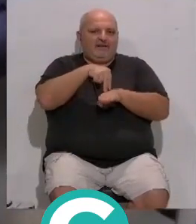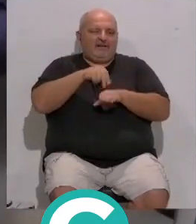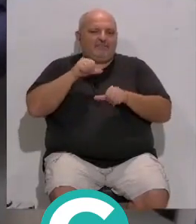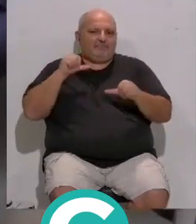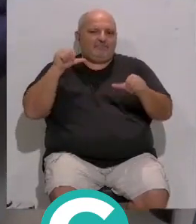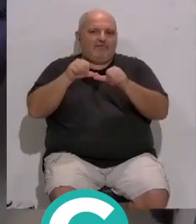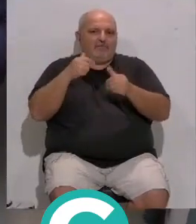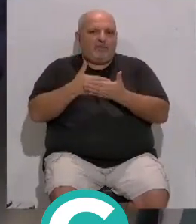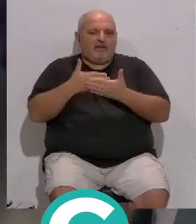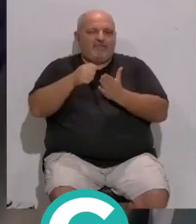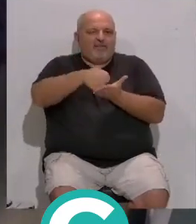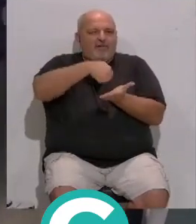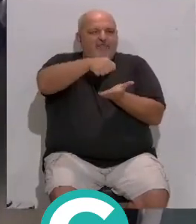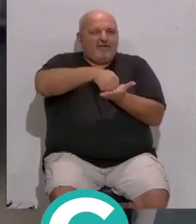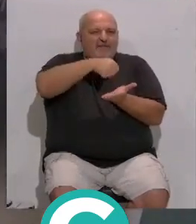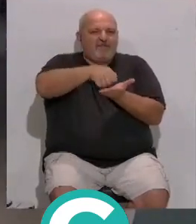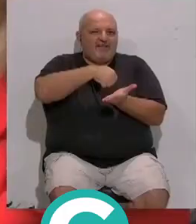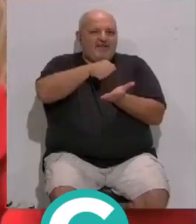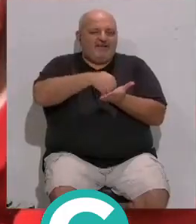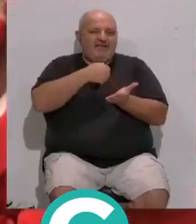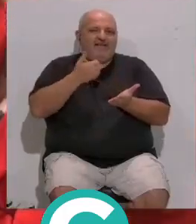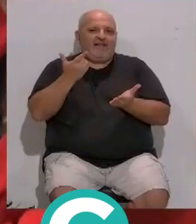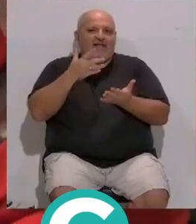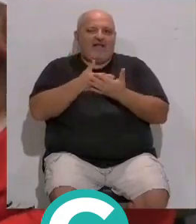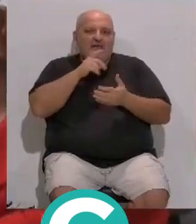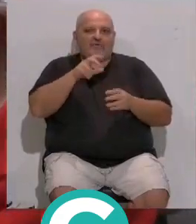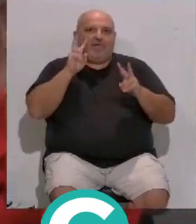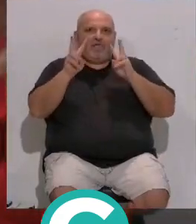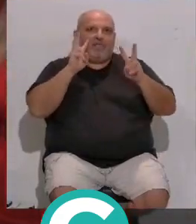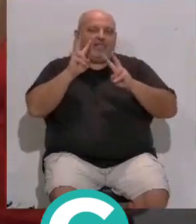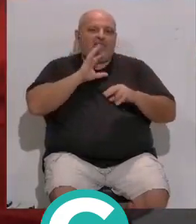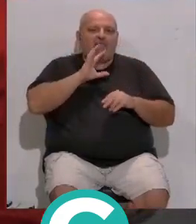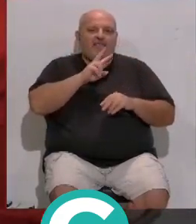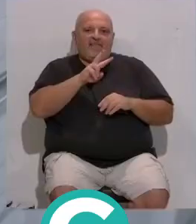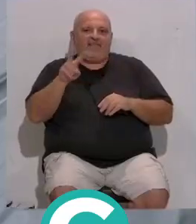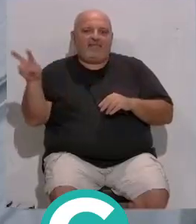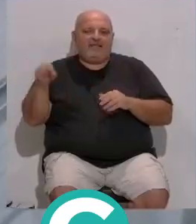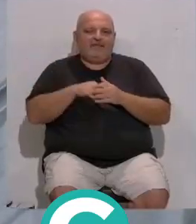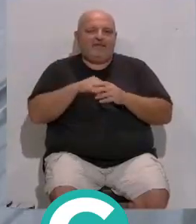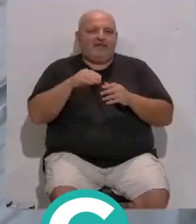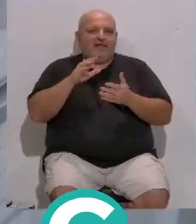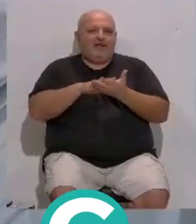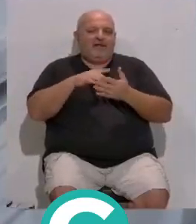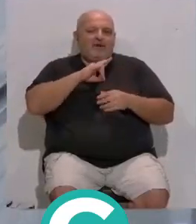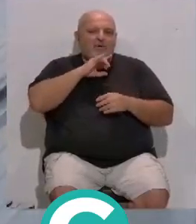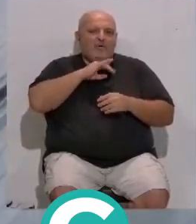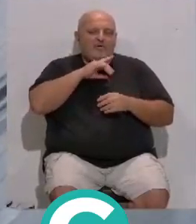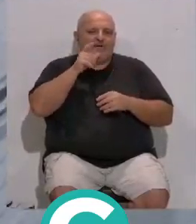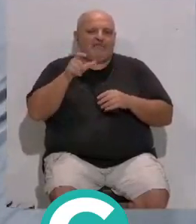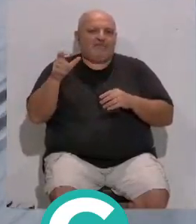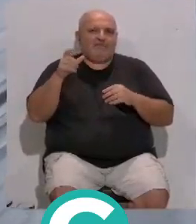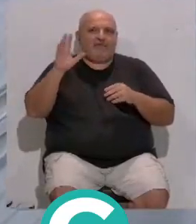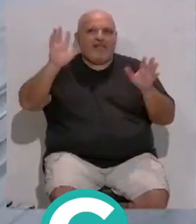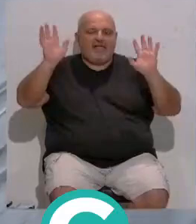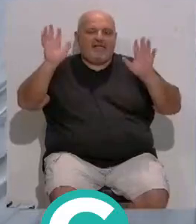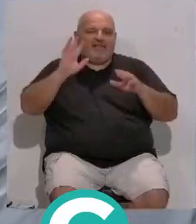de pruebas... ...en blanco con los vehículos vacíos... ...despertaba la expectación a su paso... ...aplausos y sonrientes saludos de viandantes... ...a